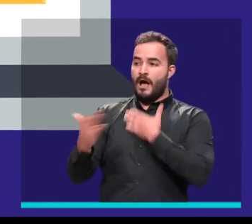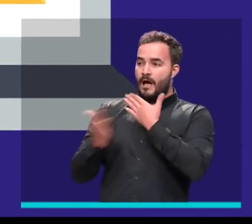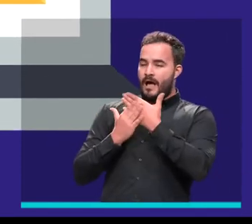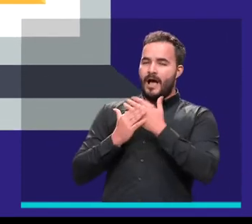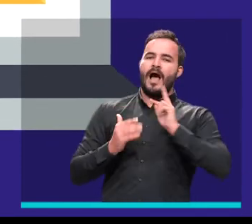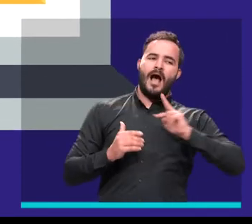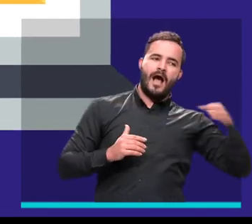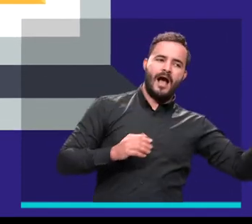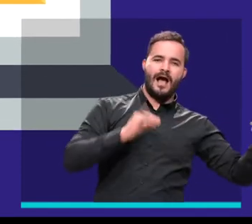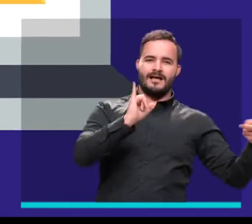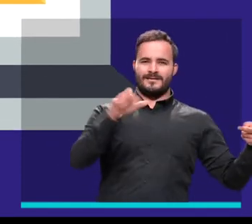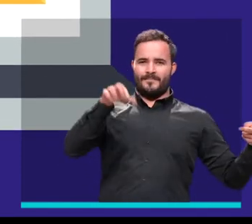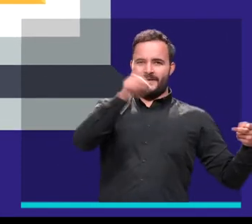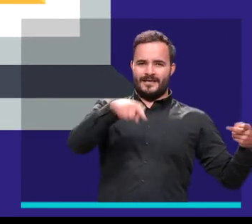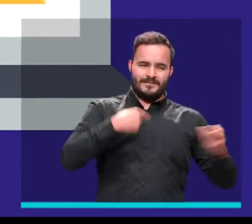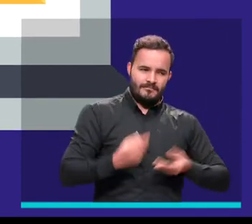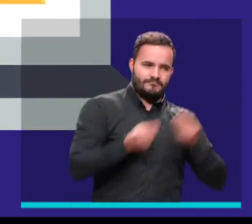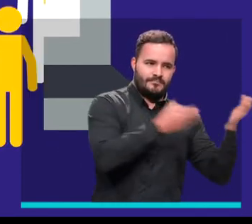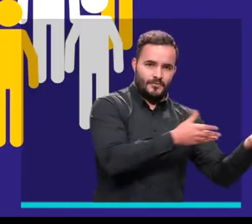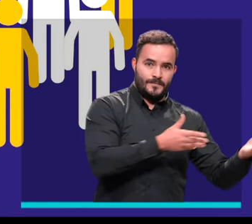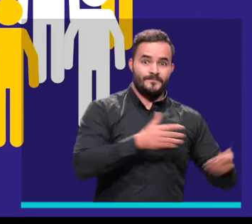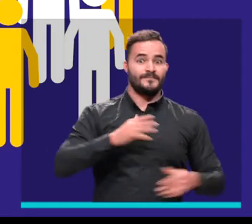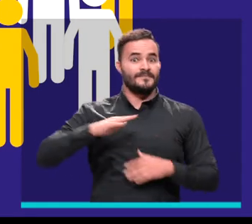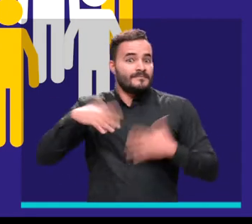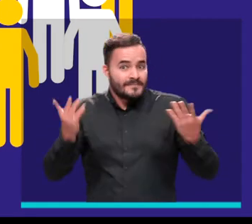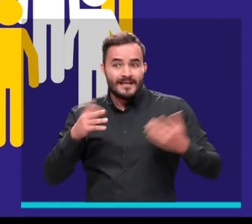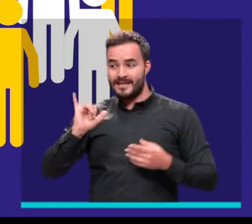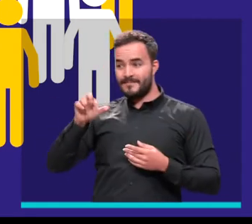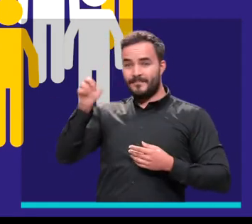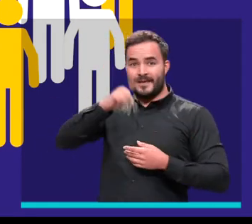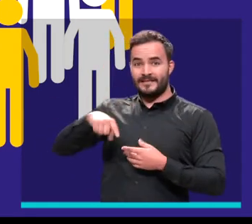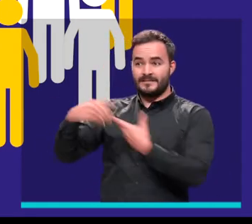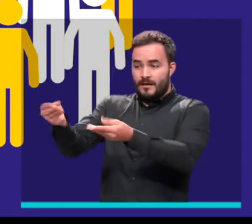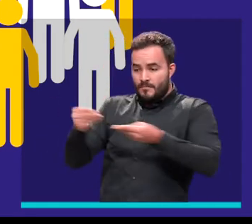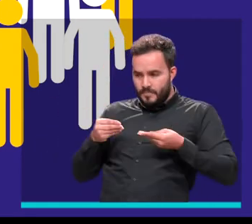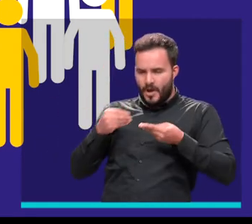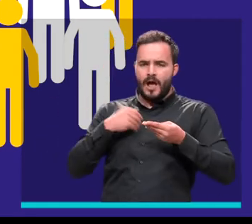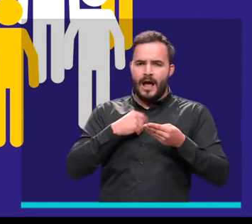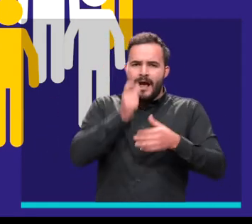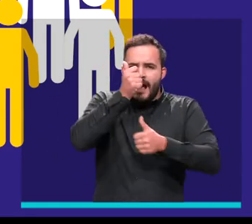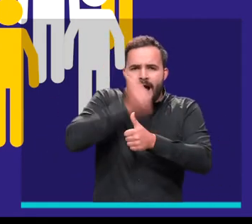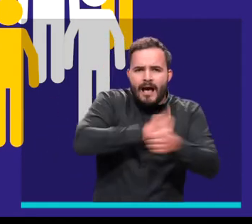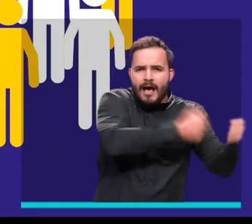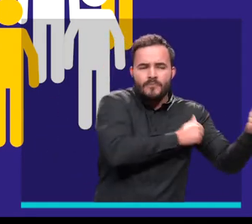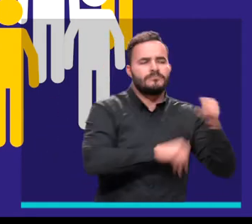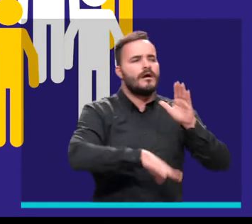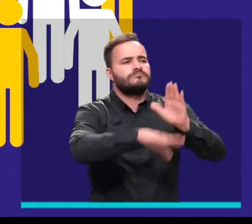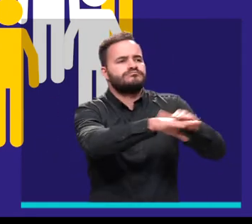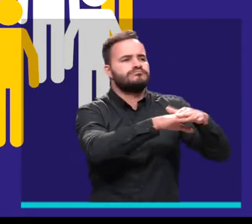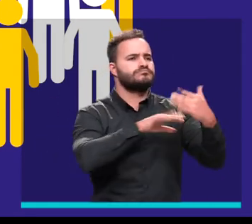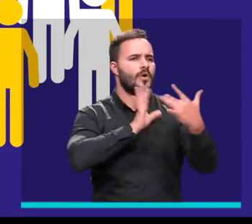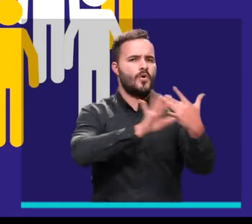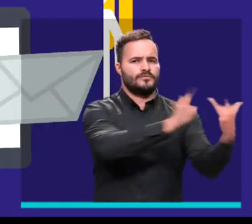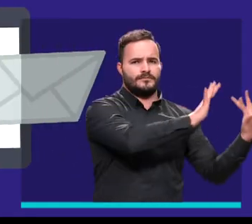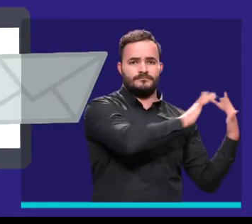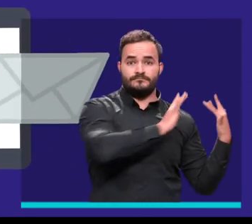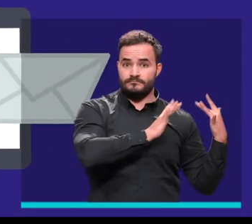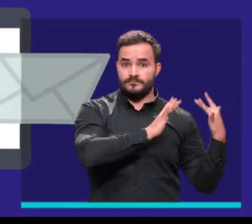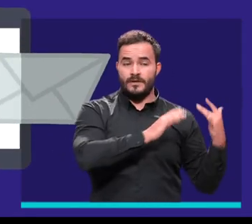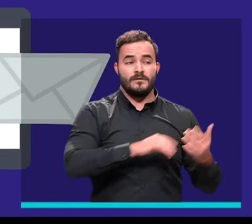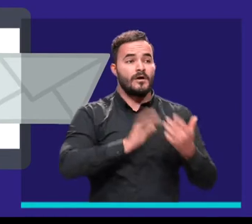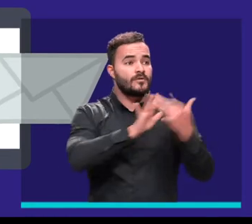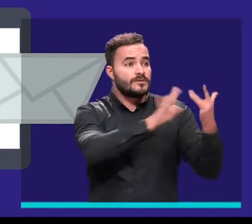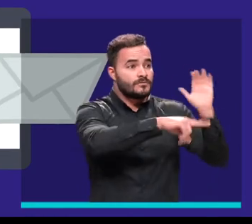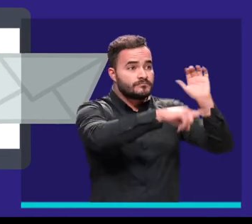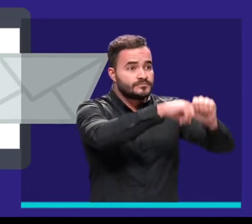Finalmente, cada EPS contacta vía telefónica u otro medio a los pacientes para coordinar la cita. Se realiza la aplicación de las